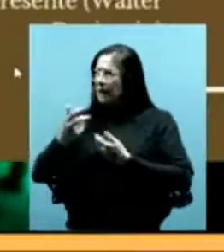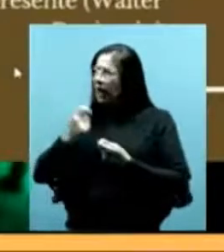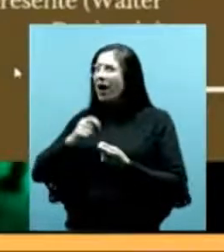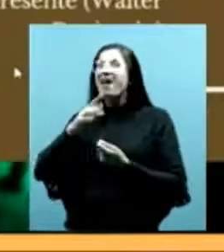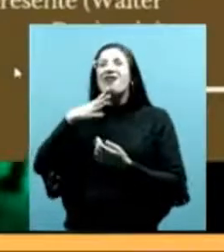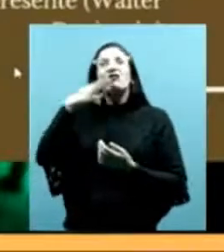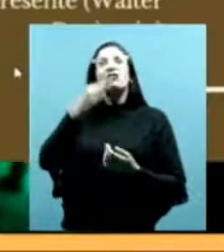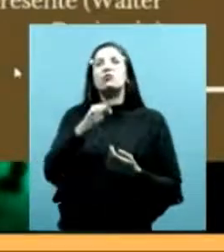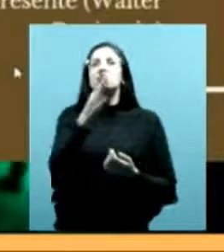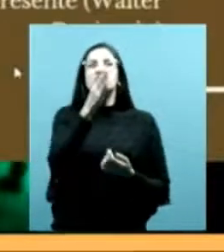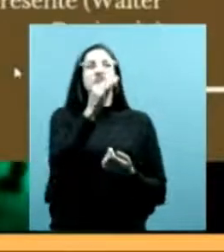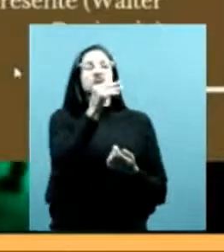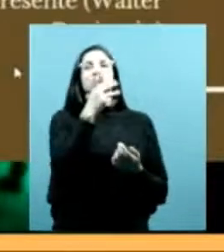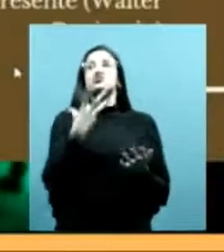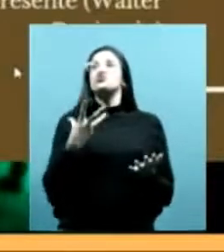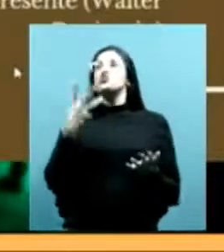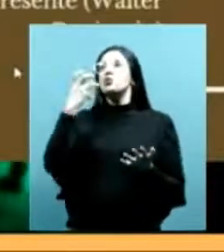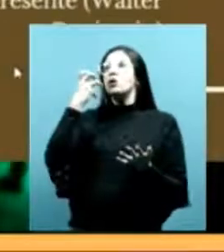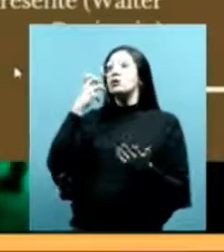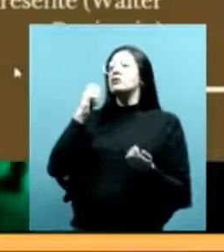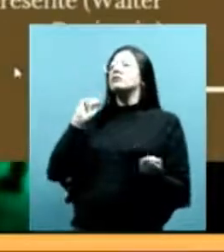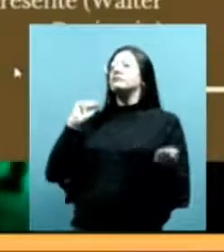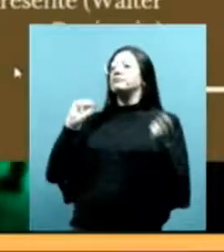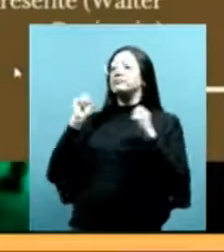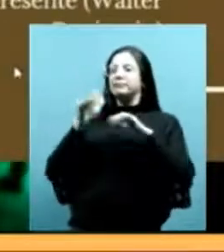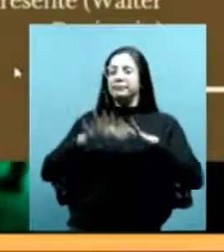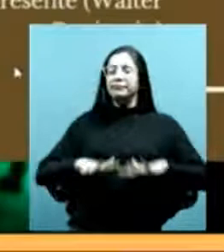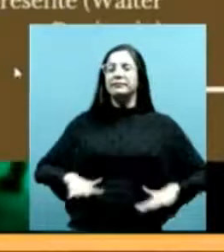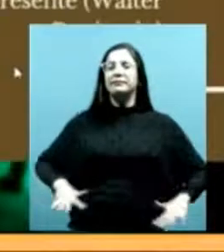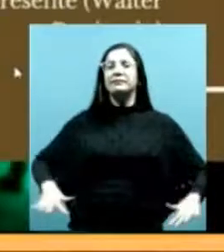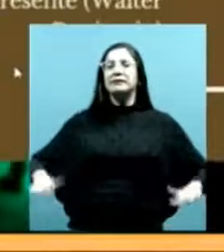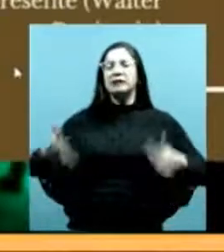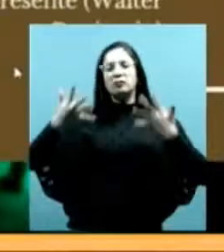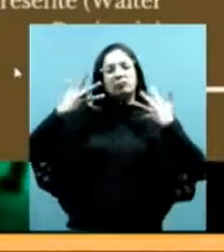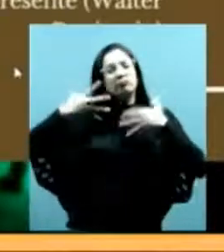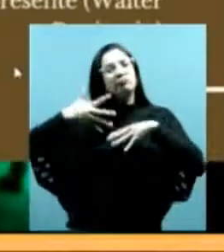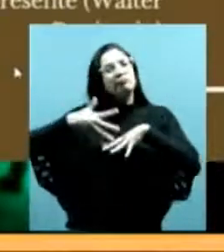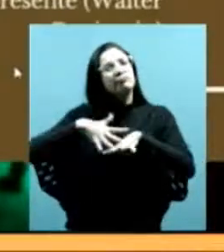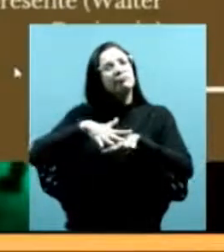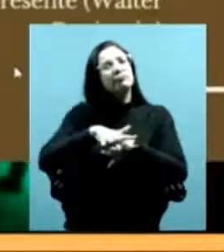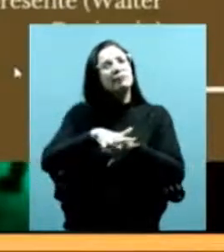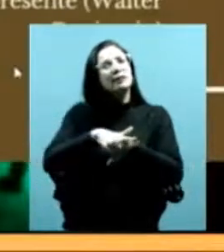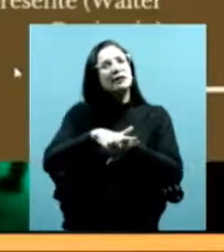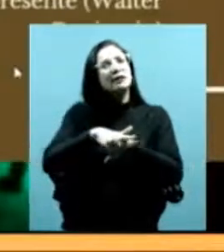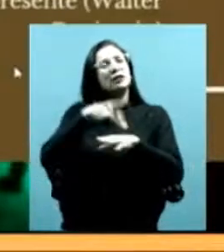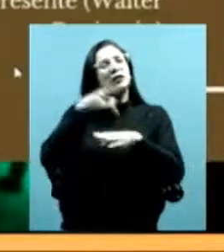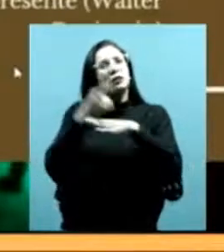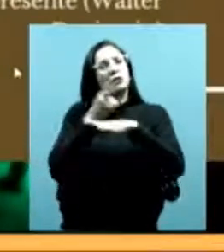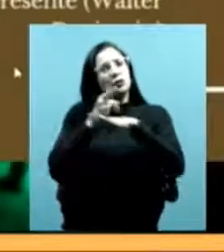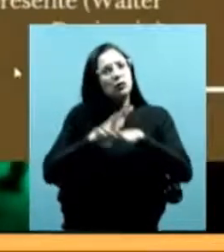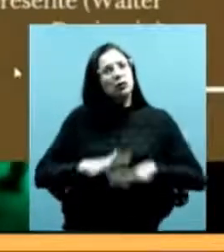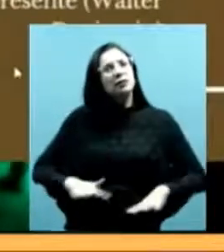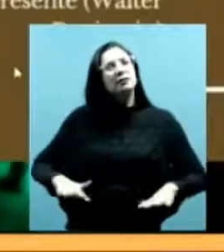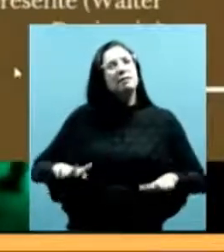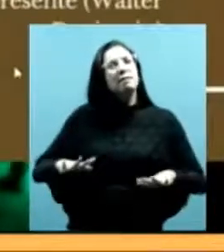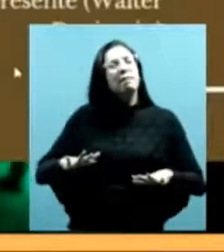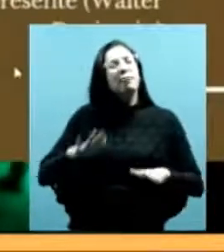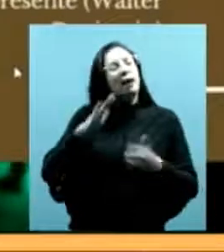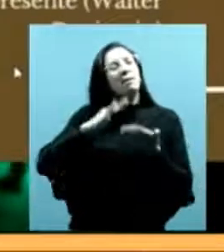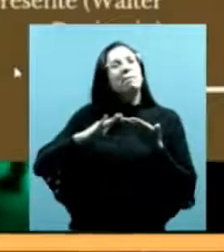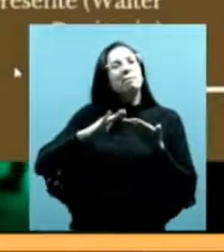basta de atropellos en nuestro territorio y se establecen esas articulaciones esos usos del espacio perdón esos usos de